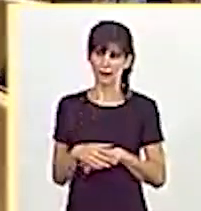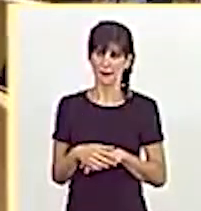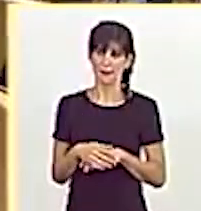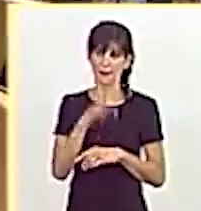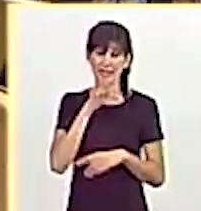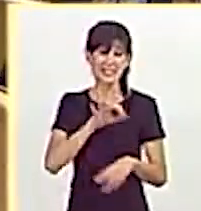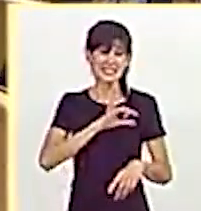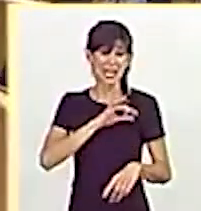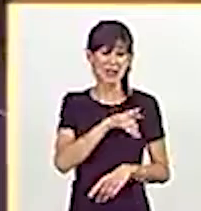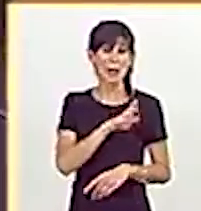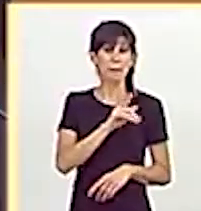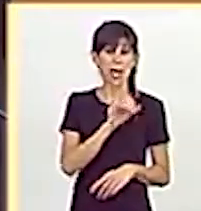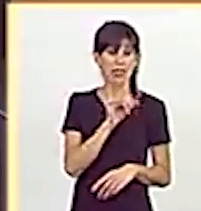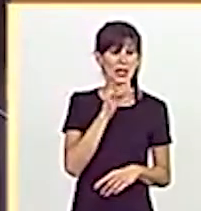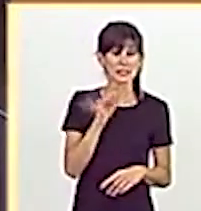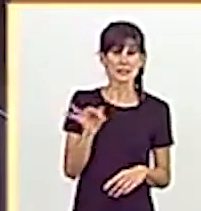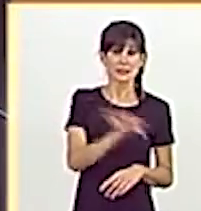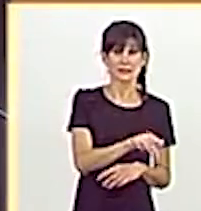Senadora Pradas.